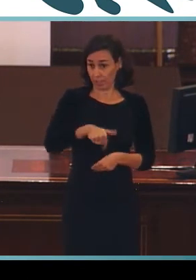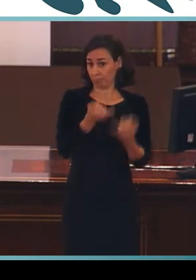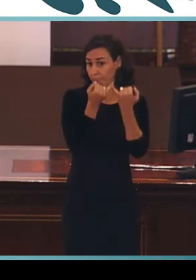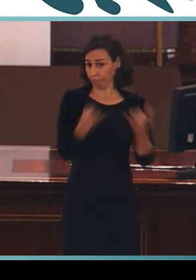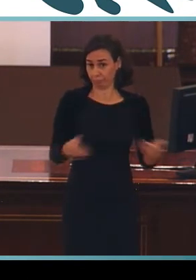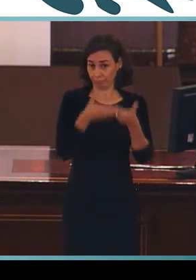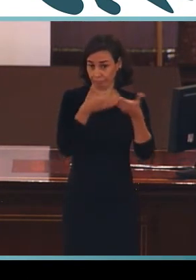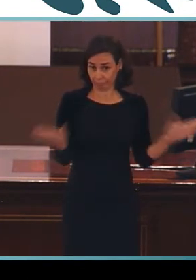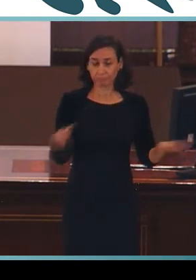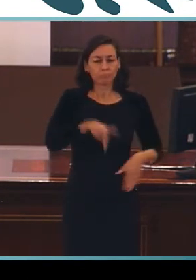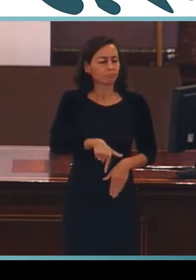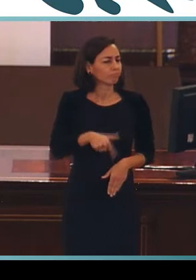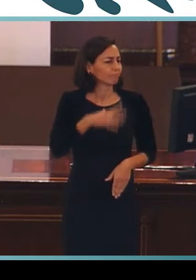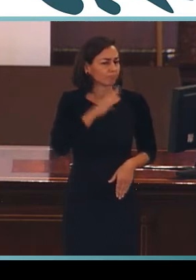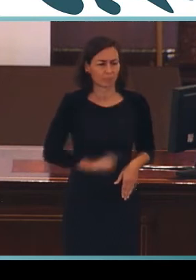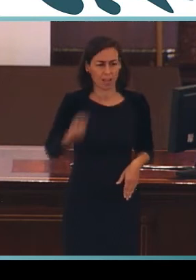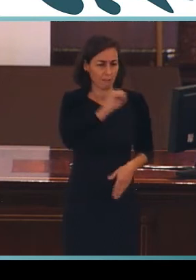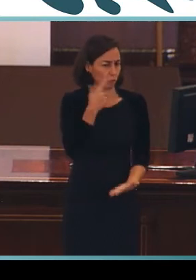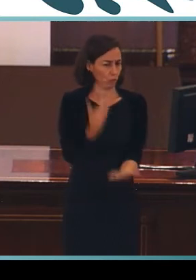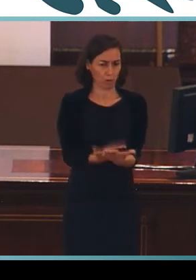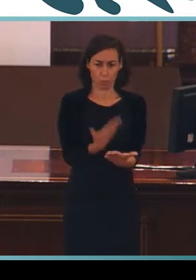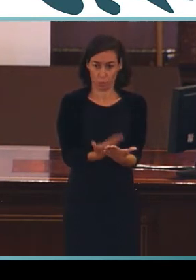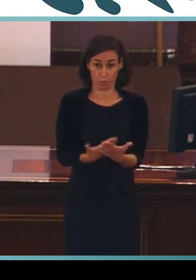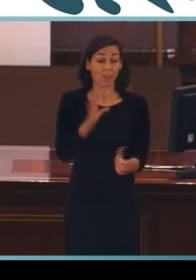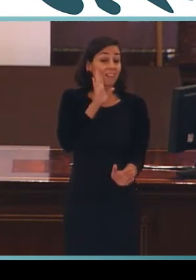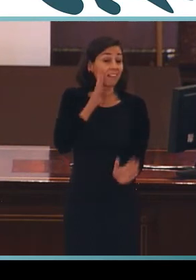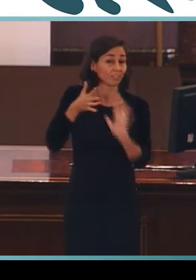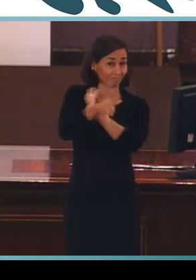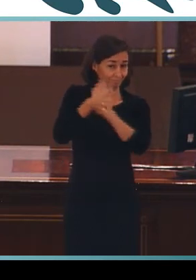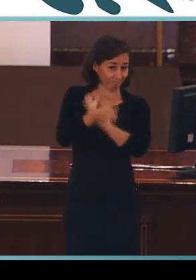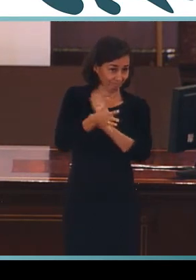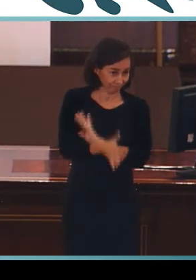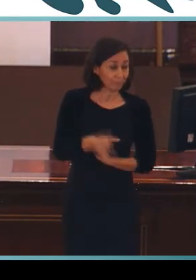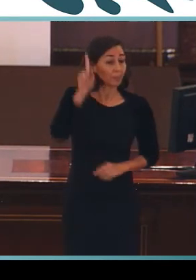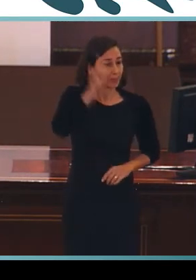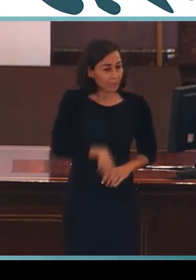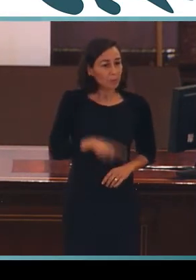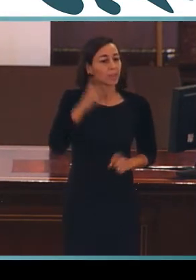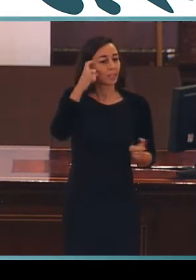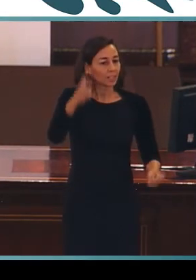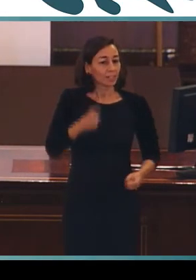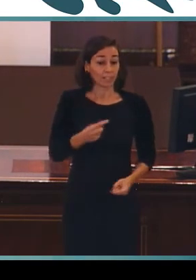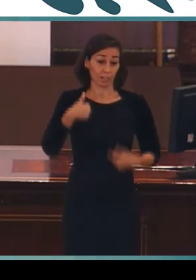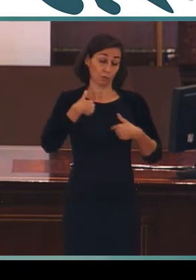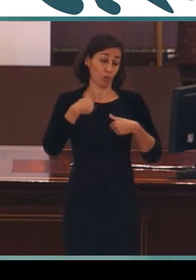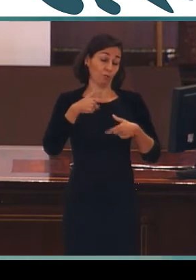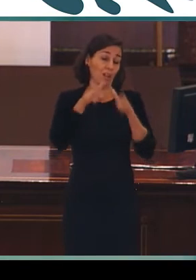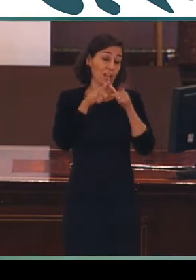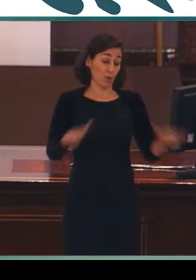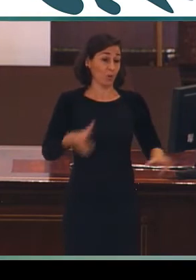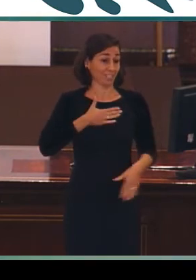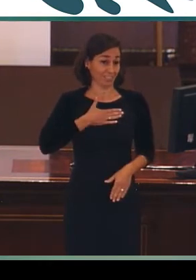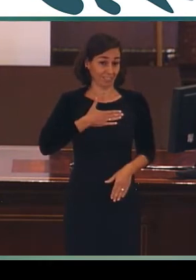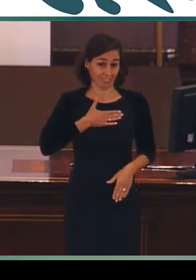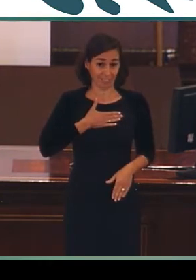es una excelente muestra de lo que digo. Pero, además, si me lo permiten, dado que soy lingüista, me gustaría